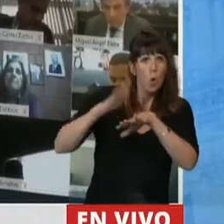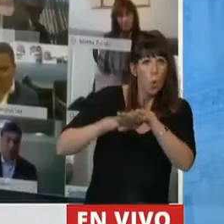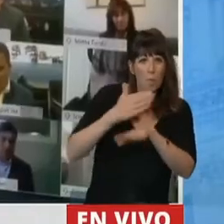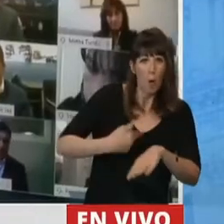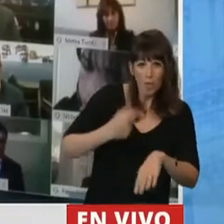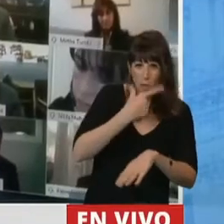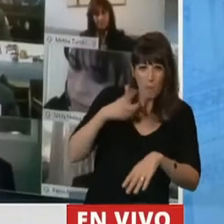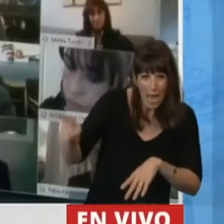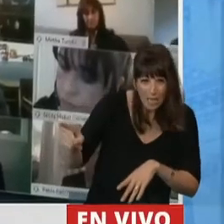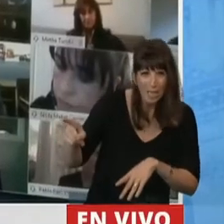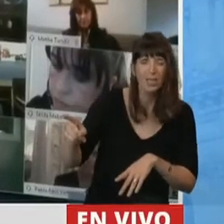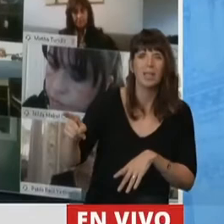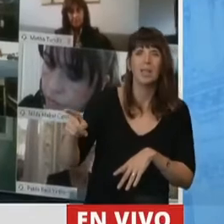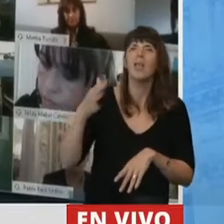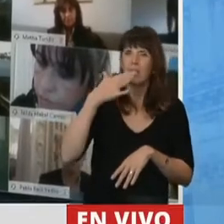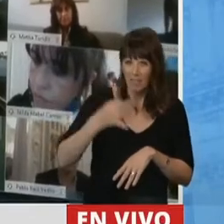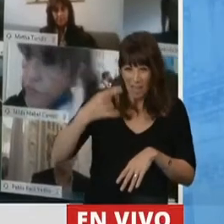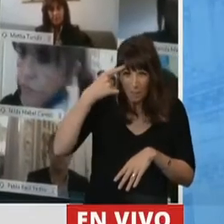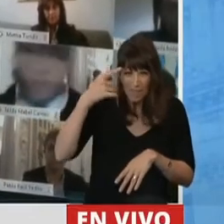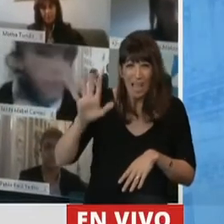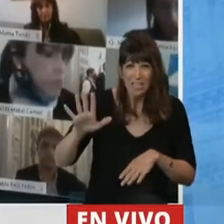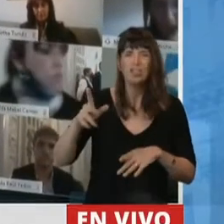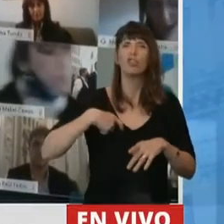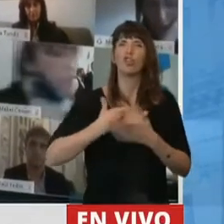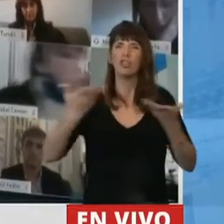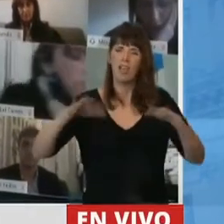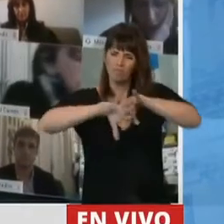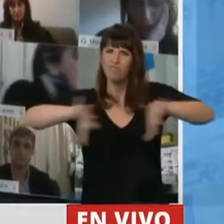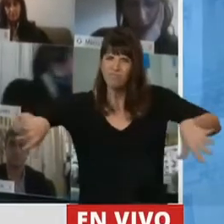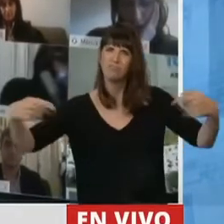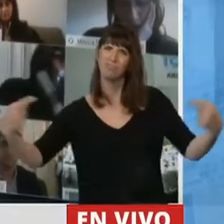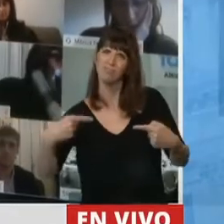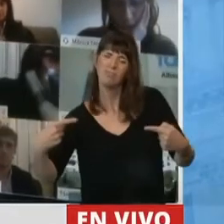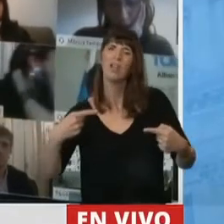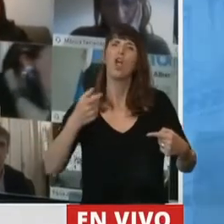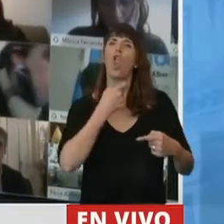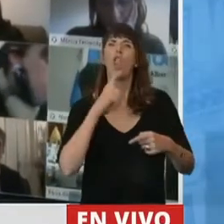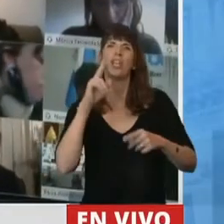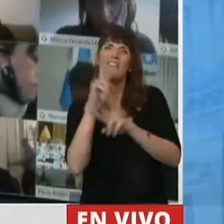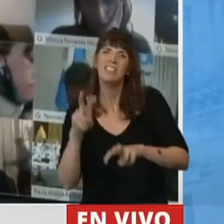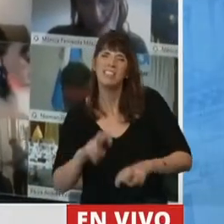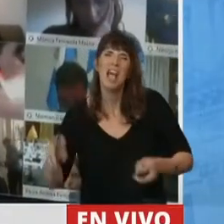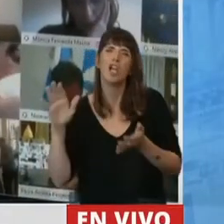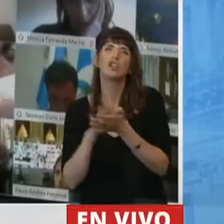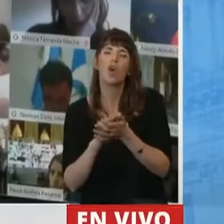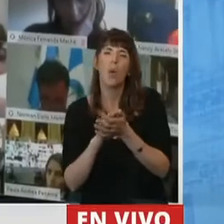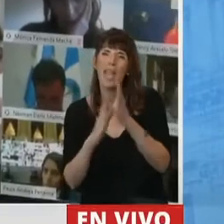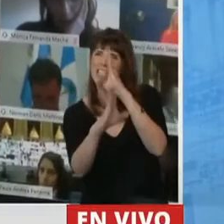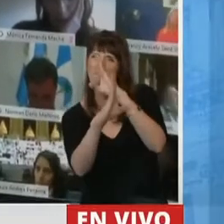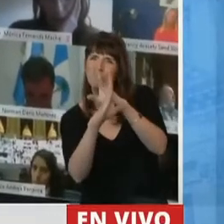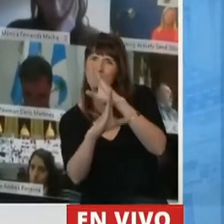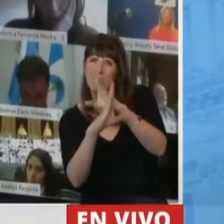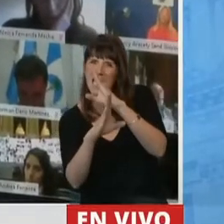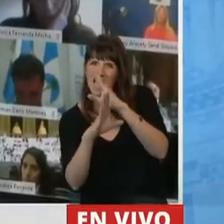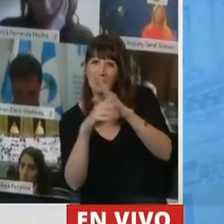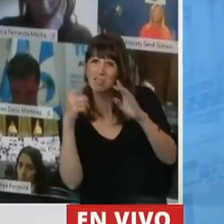¿Ustedes de verdad creen que la sociedad está dividida entre investigar o no el aparato de espionaje ilegal que se montó durante